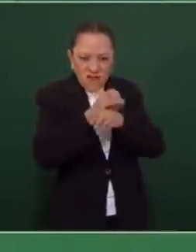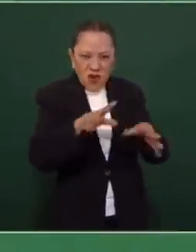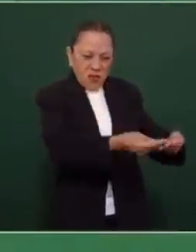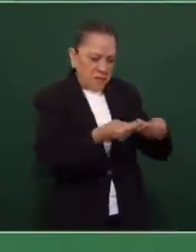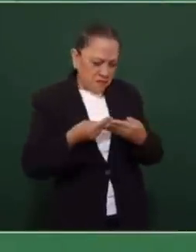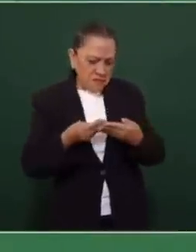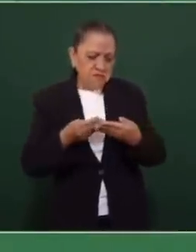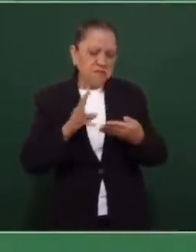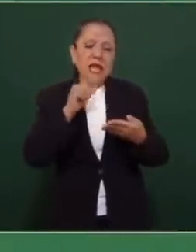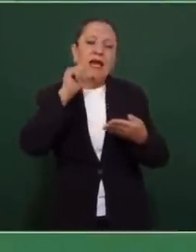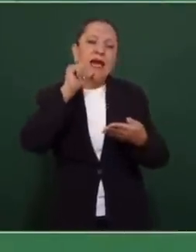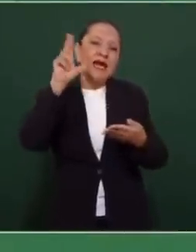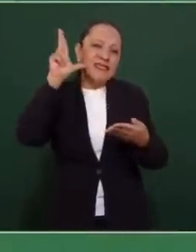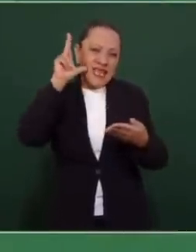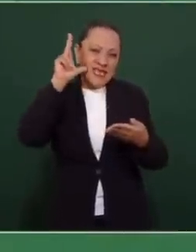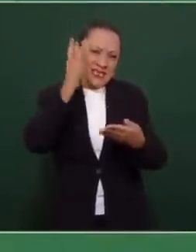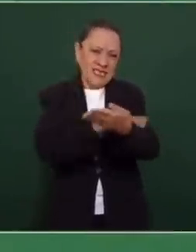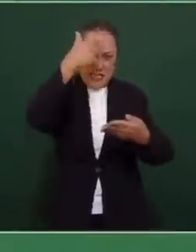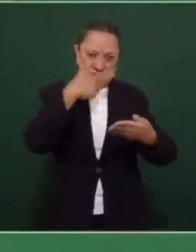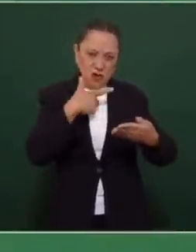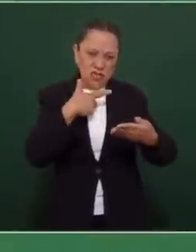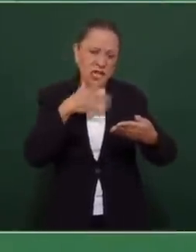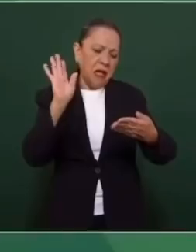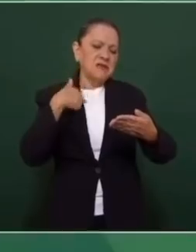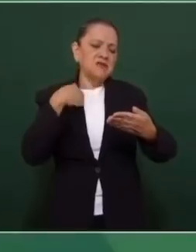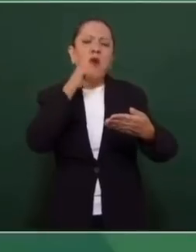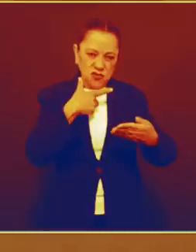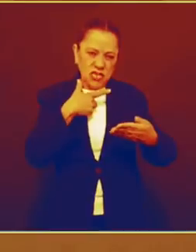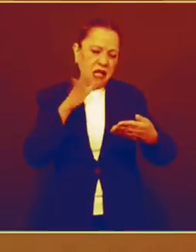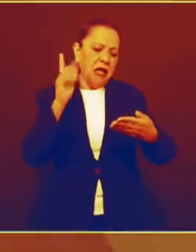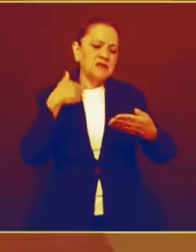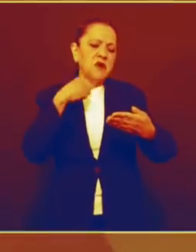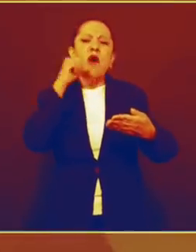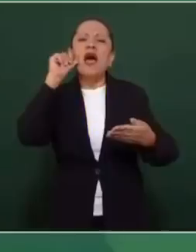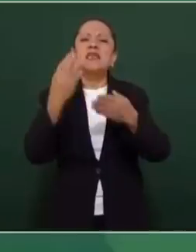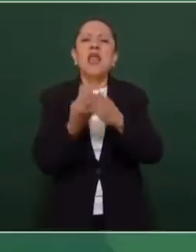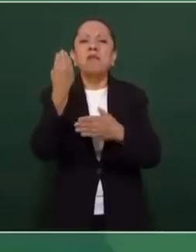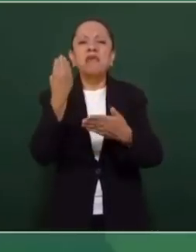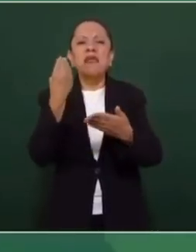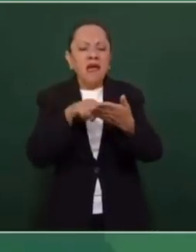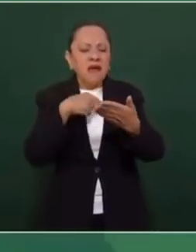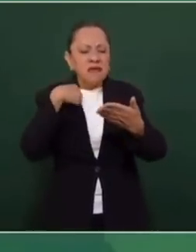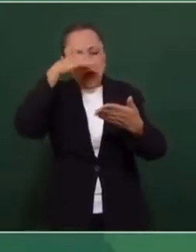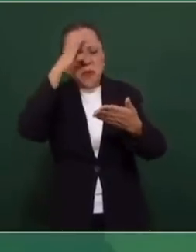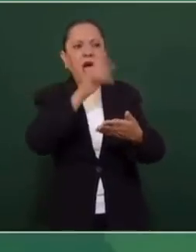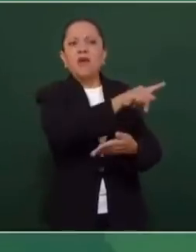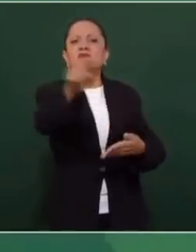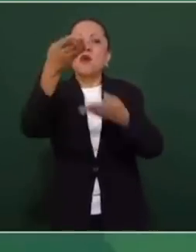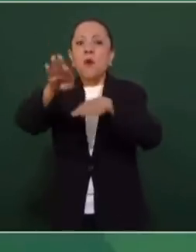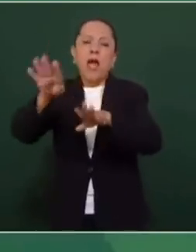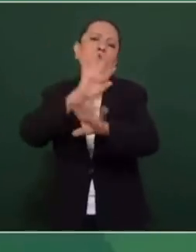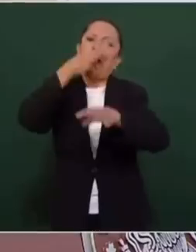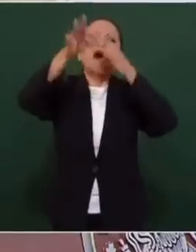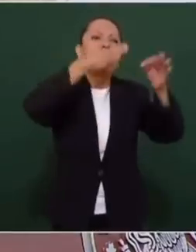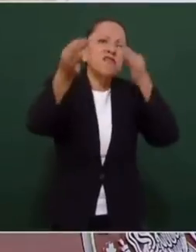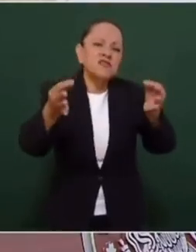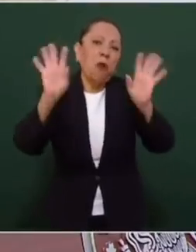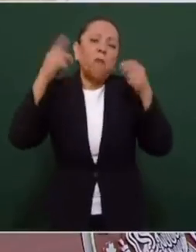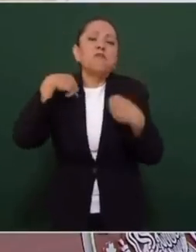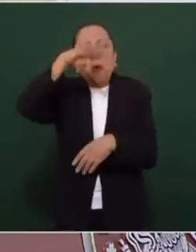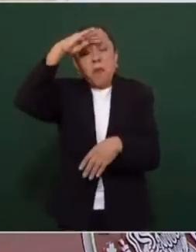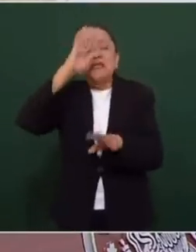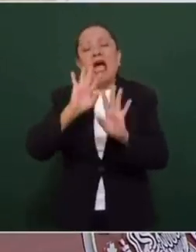esto por la tarde-noche de antier. Ayer, pensé, pensé de que ya se había dado a conocer